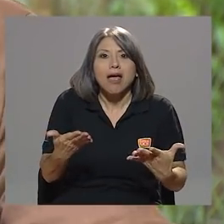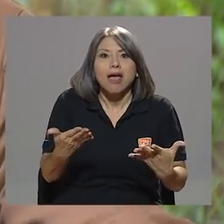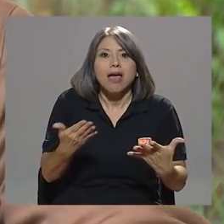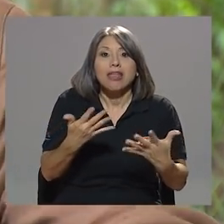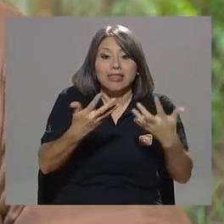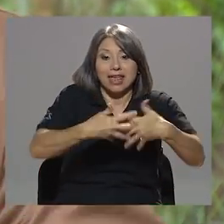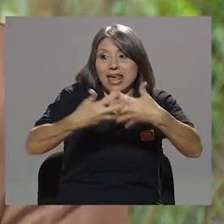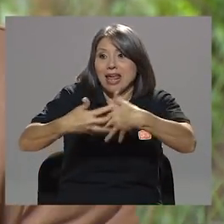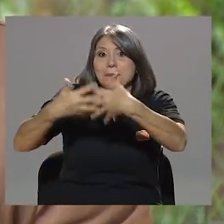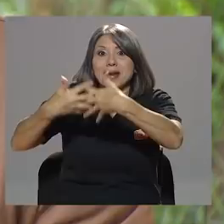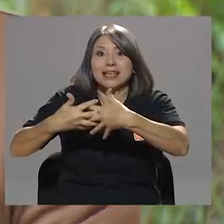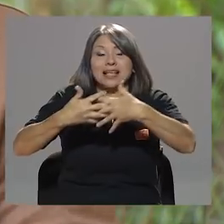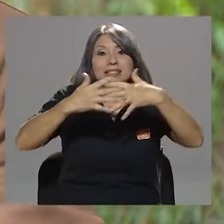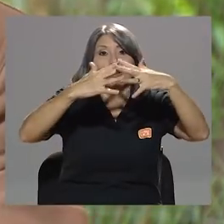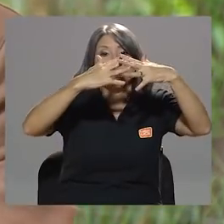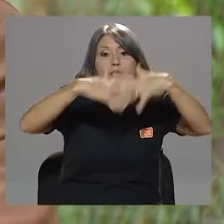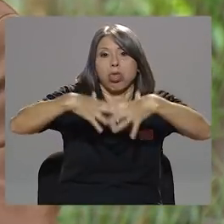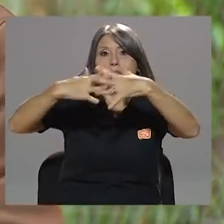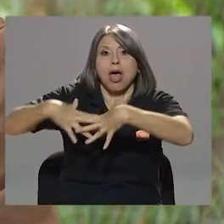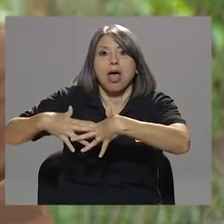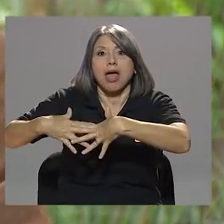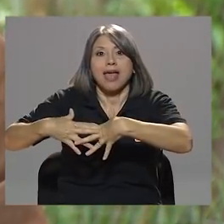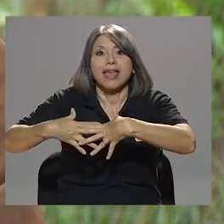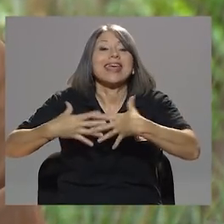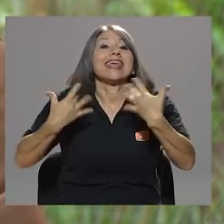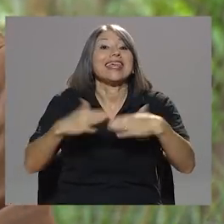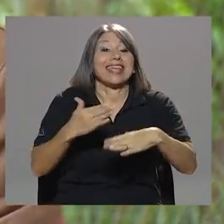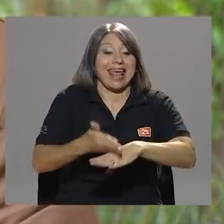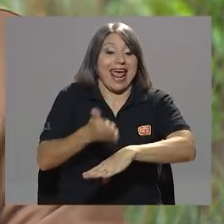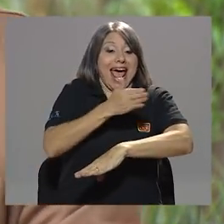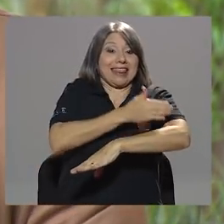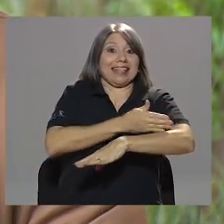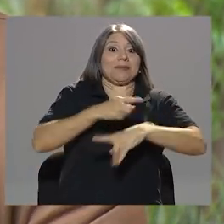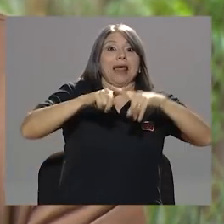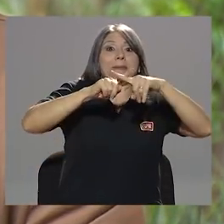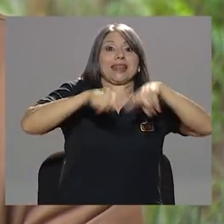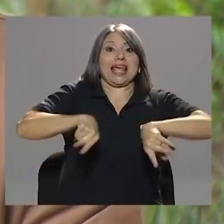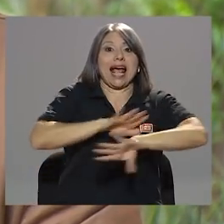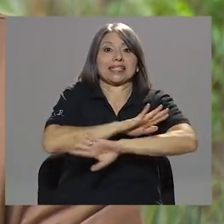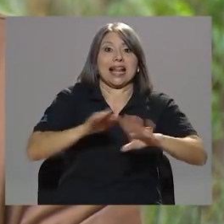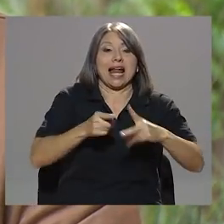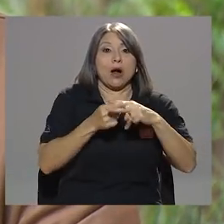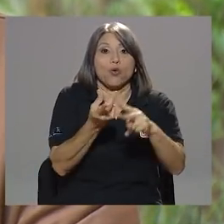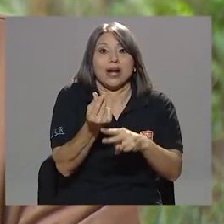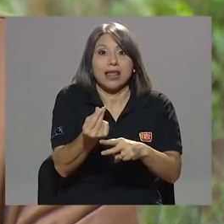colapsaran las empresas del grupo y que cancelaran anticipadamente un crédito que estaba al día.